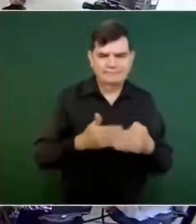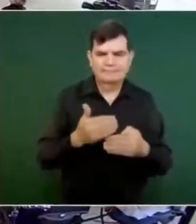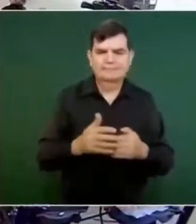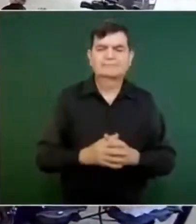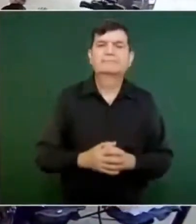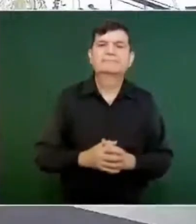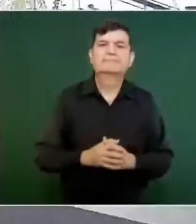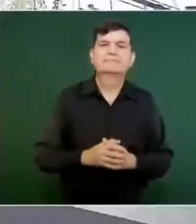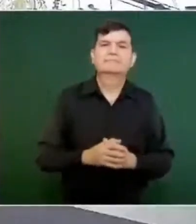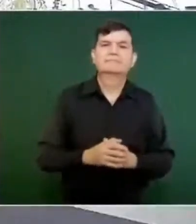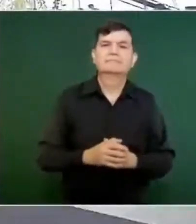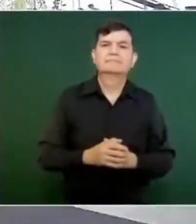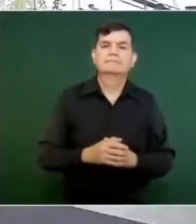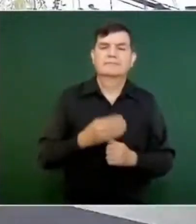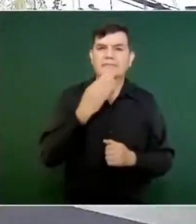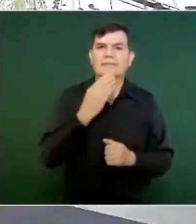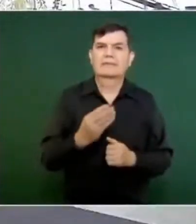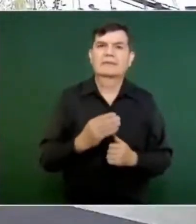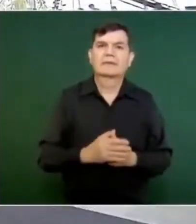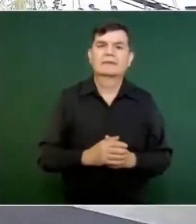Muy bien. bien. Bien.